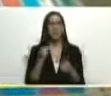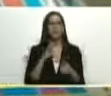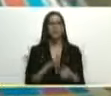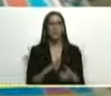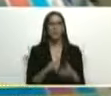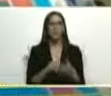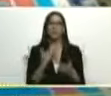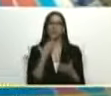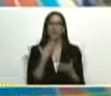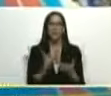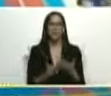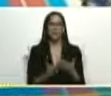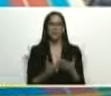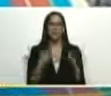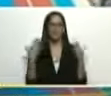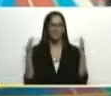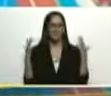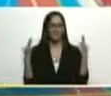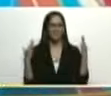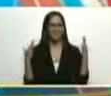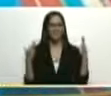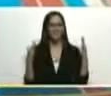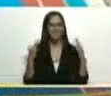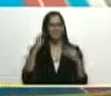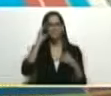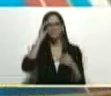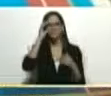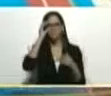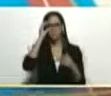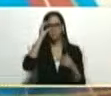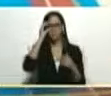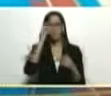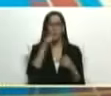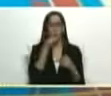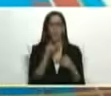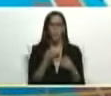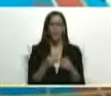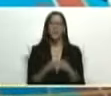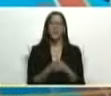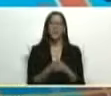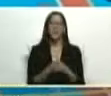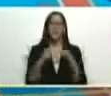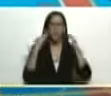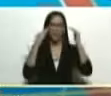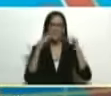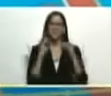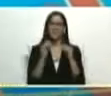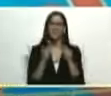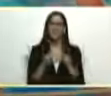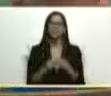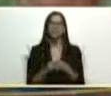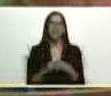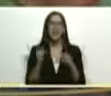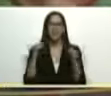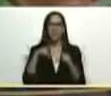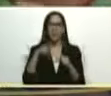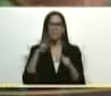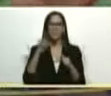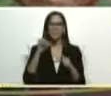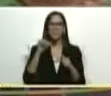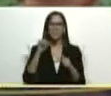gracias bueno mi comandante ah Blanca habla mucho estaba así como pero aquí está Prisca